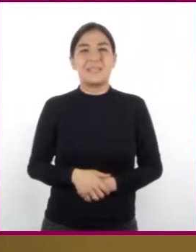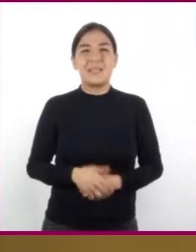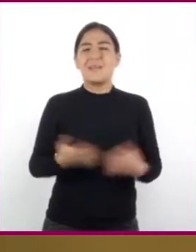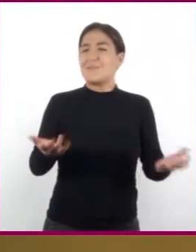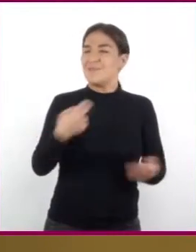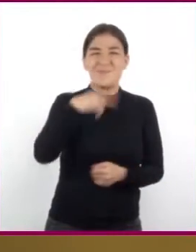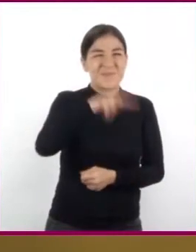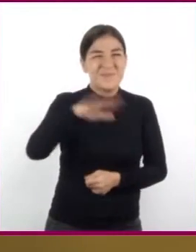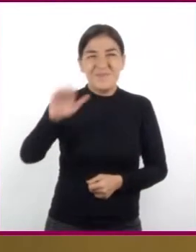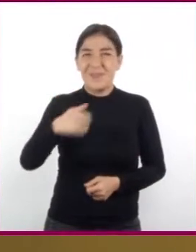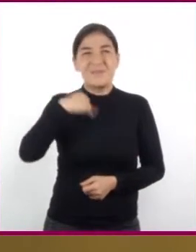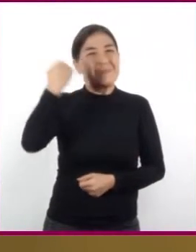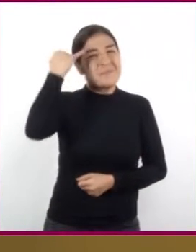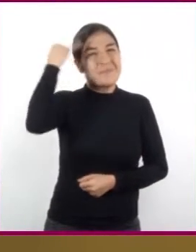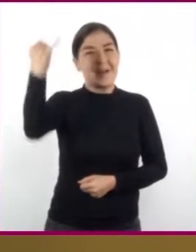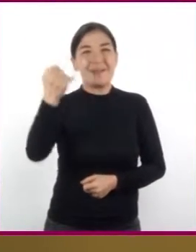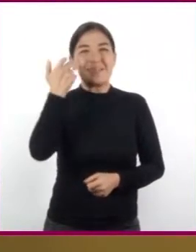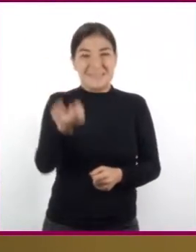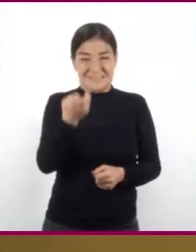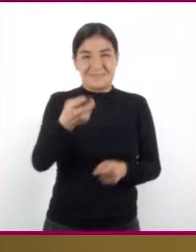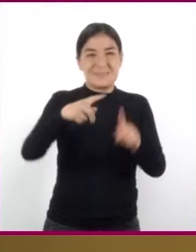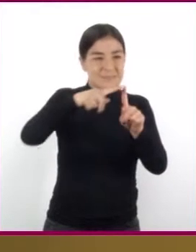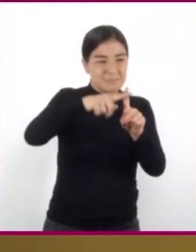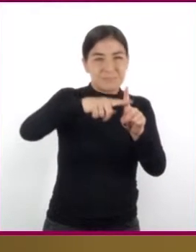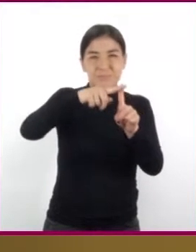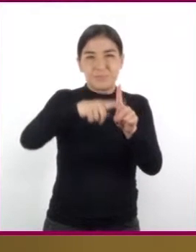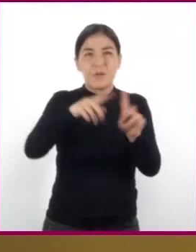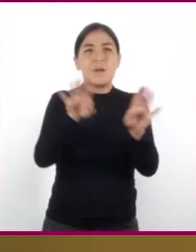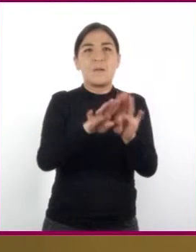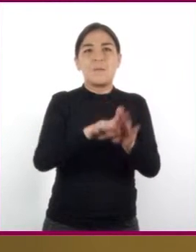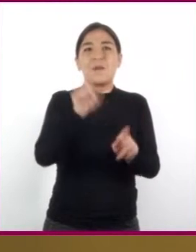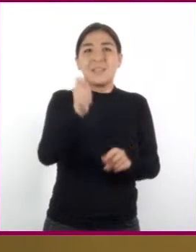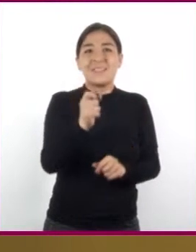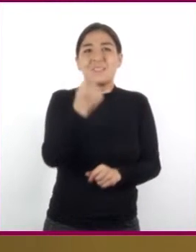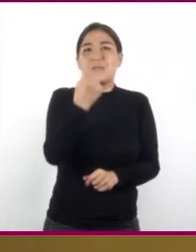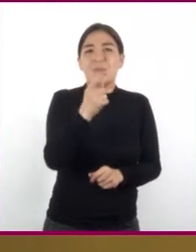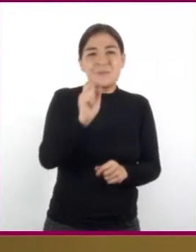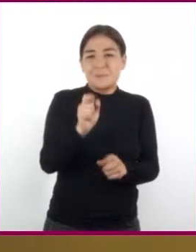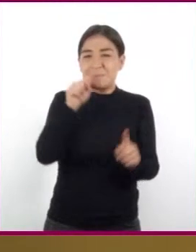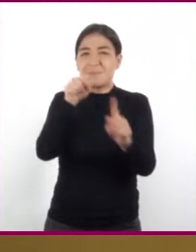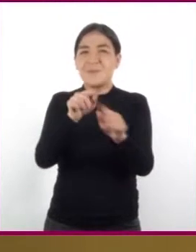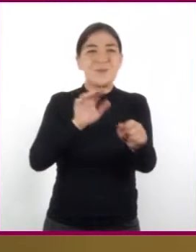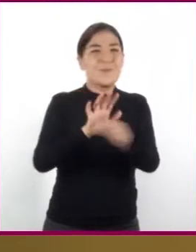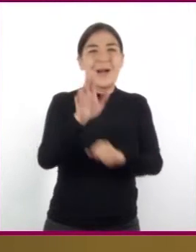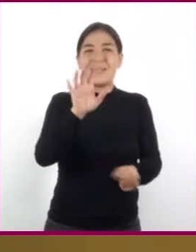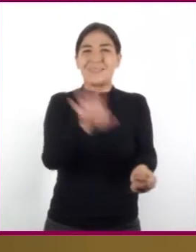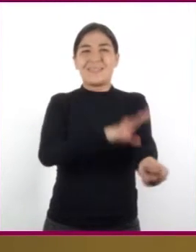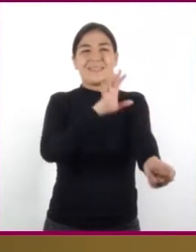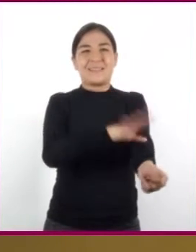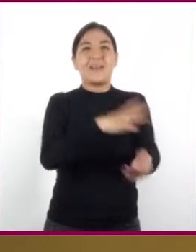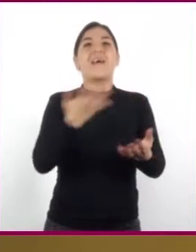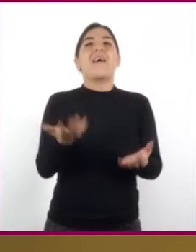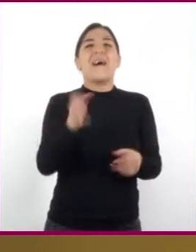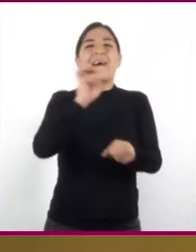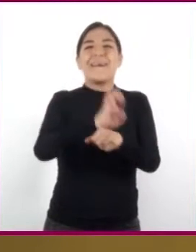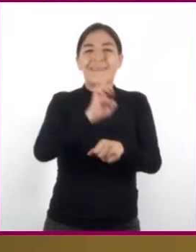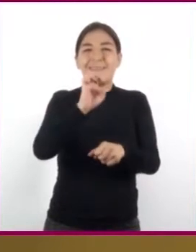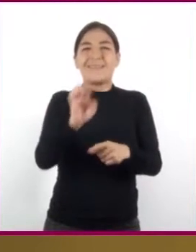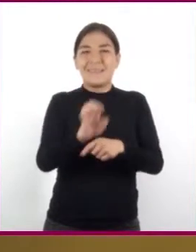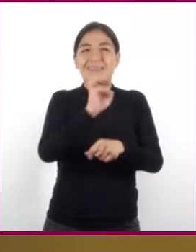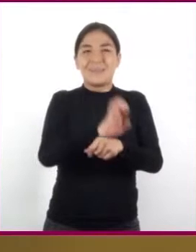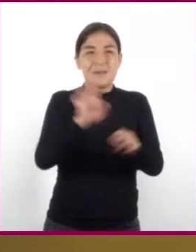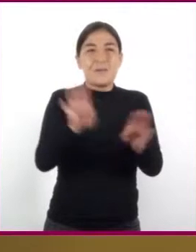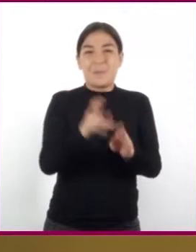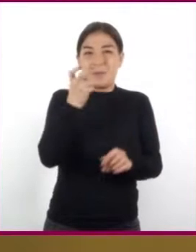hubiera imaginado que los termómetros realmente medían un tipo de energía! Entonces, ¿la